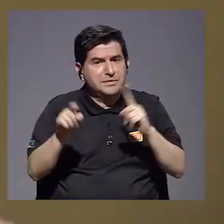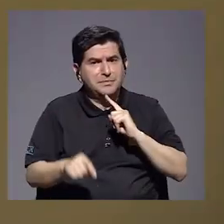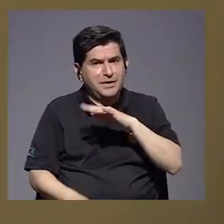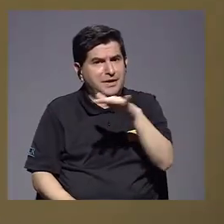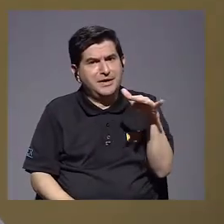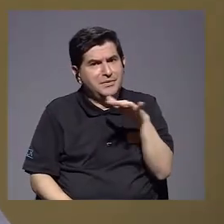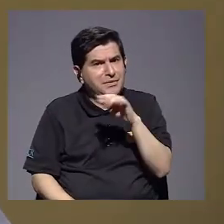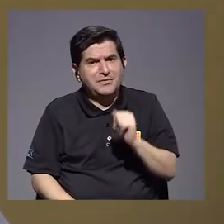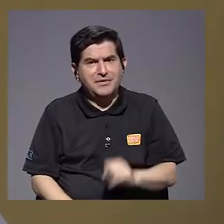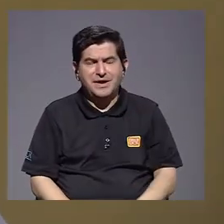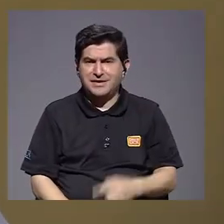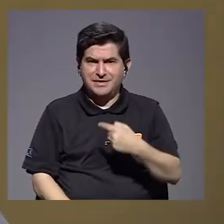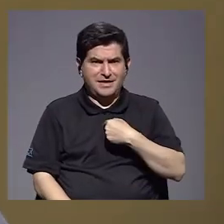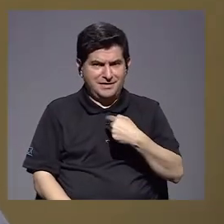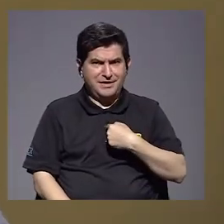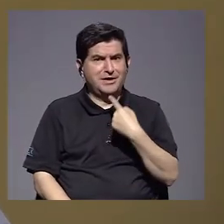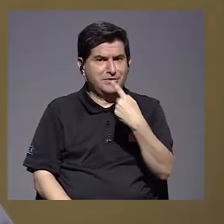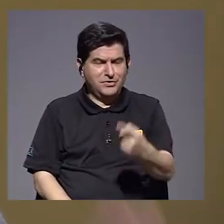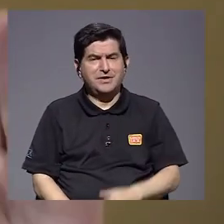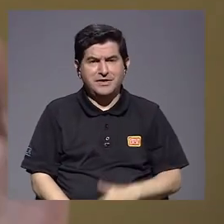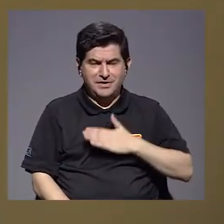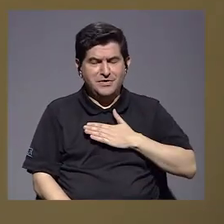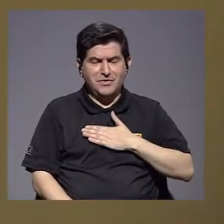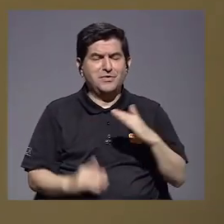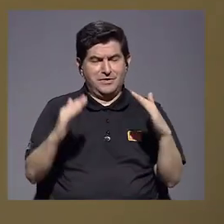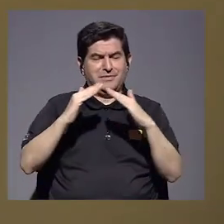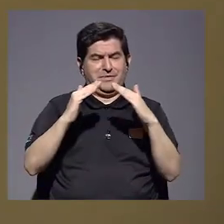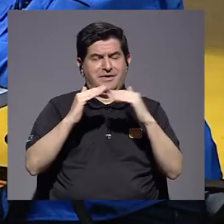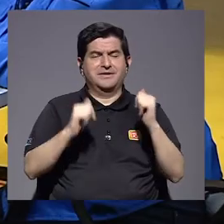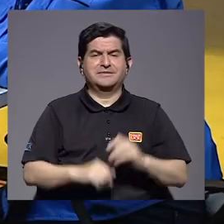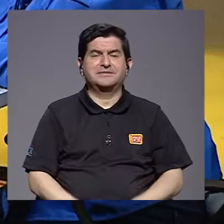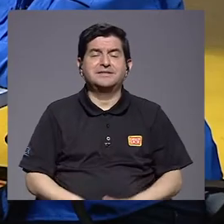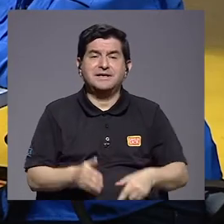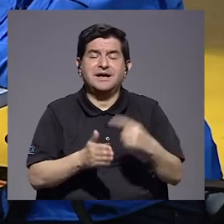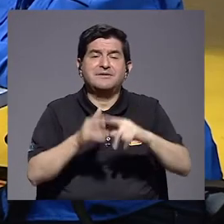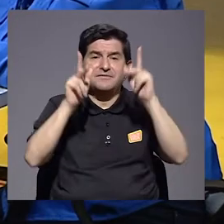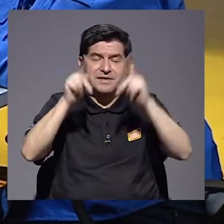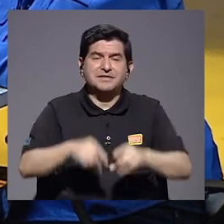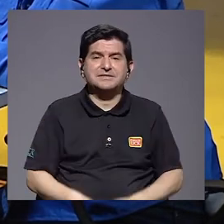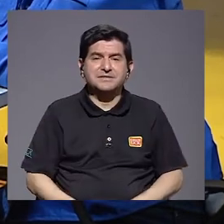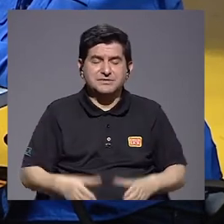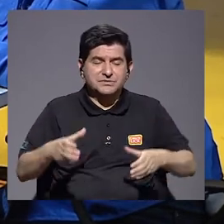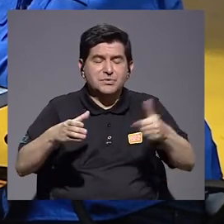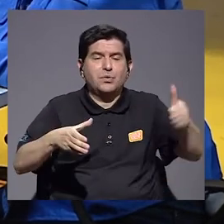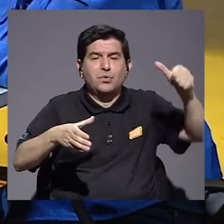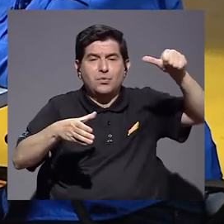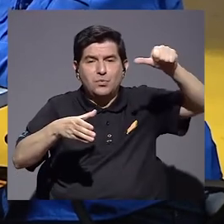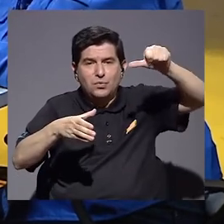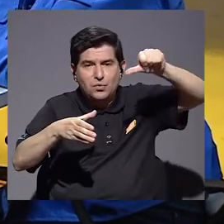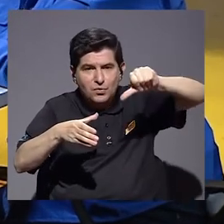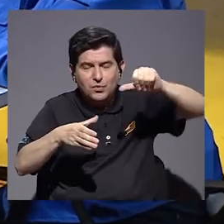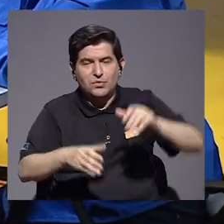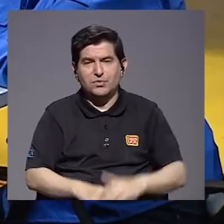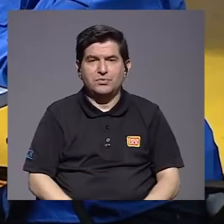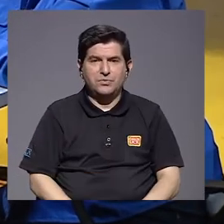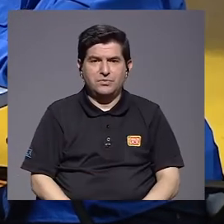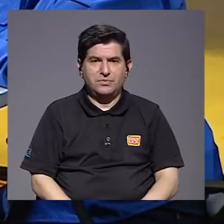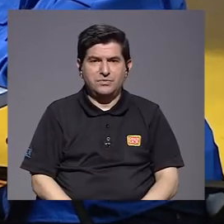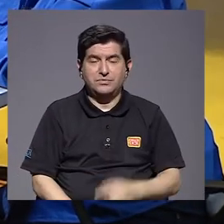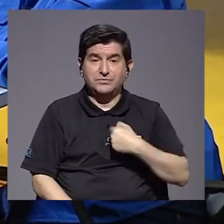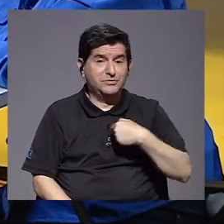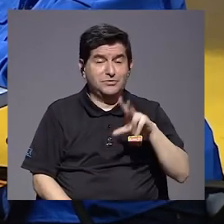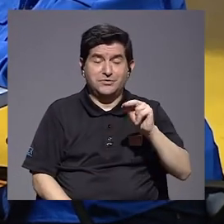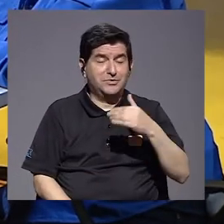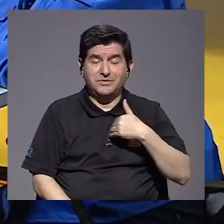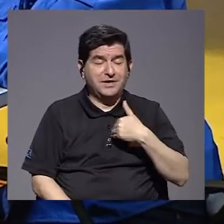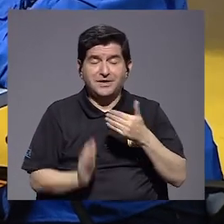una realidad que yo lo puedo decir hasta el recibo de mi casa. Sí, porque a veces la gente almacena agua. Yo no tengo capacidad para